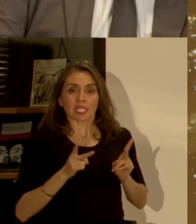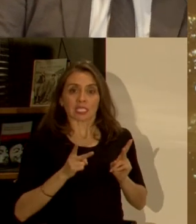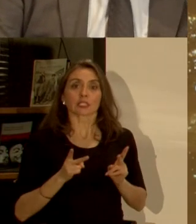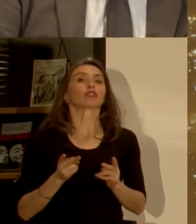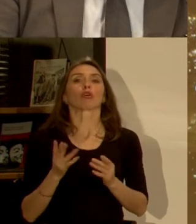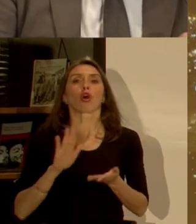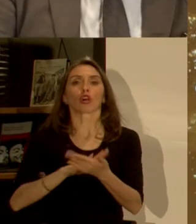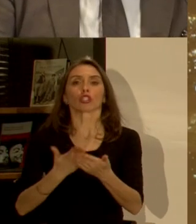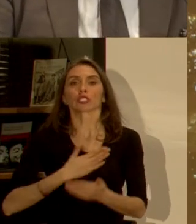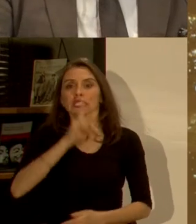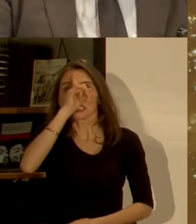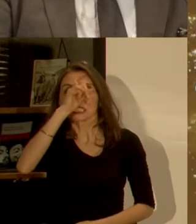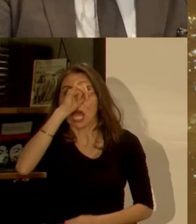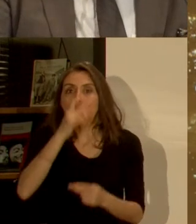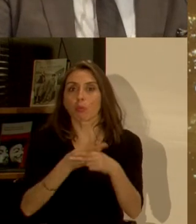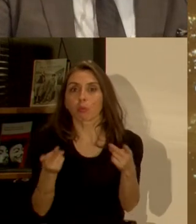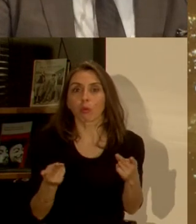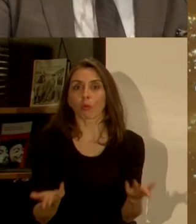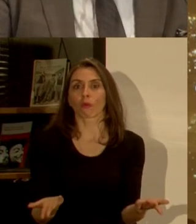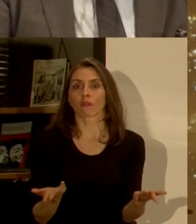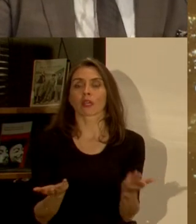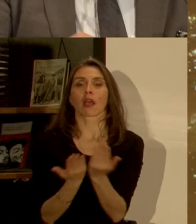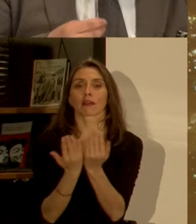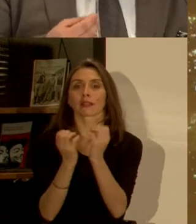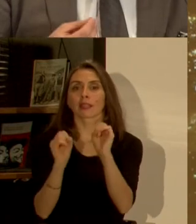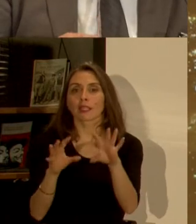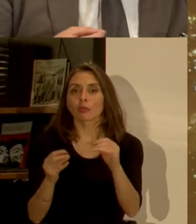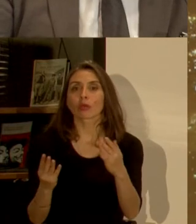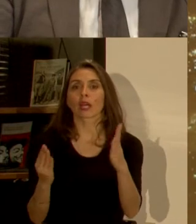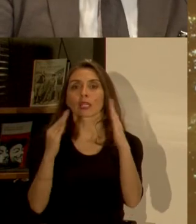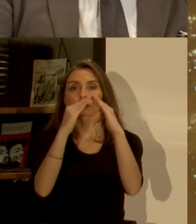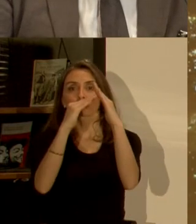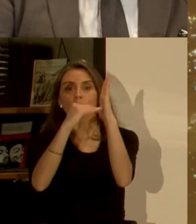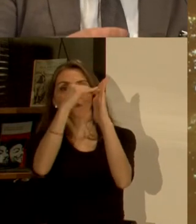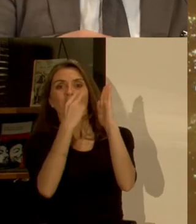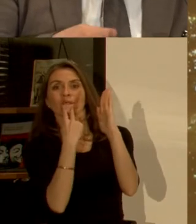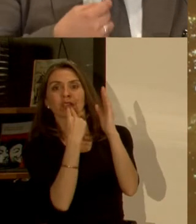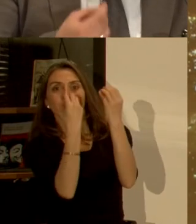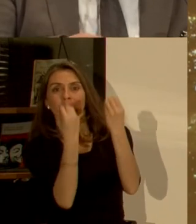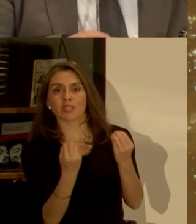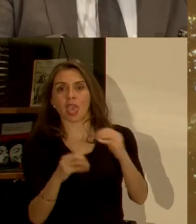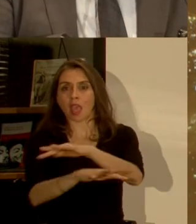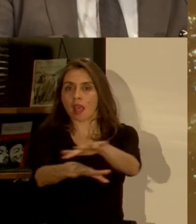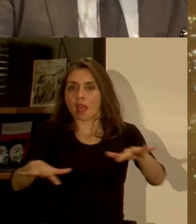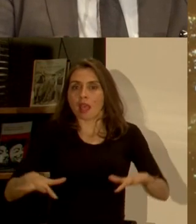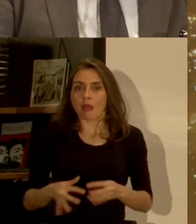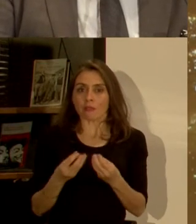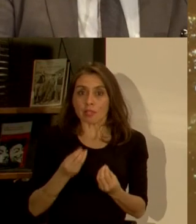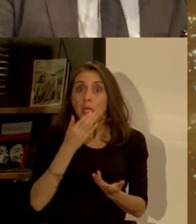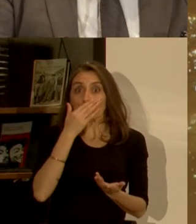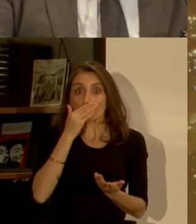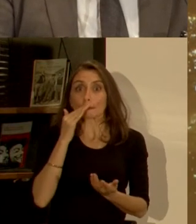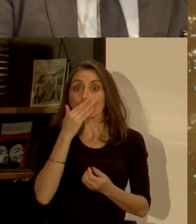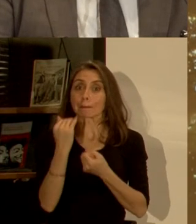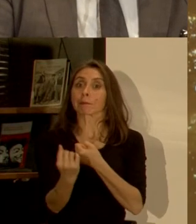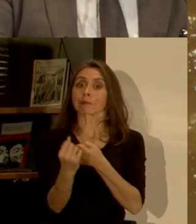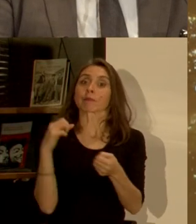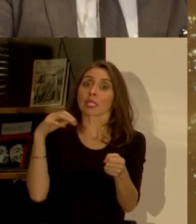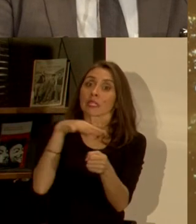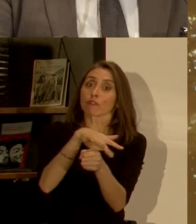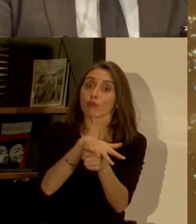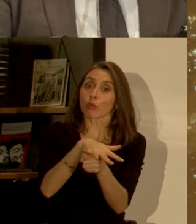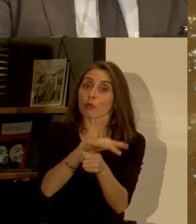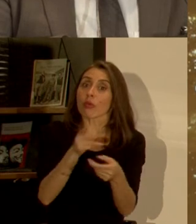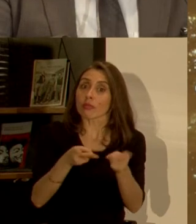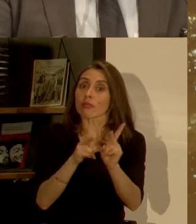pública la educación la vivienda adecuada etcétera tienen impactos desde el punto de vista del derecho